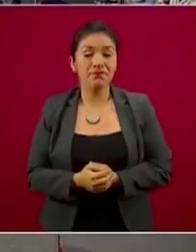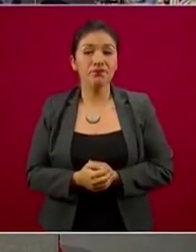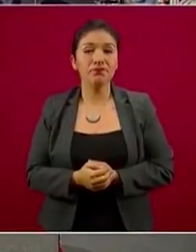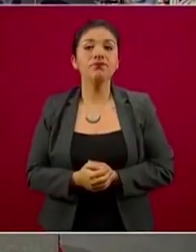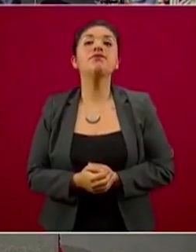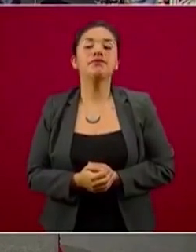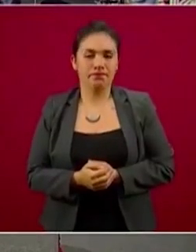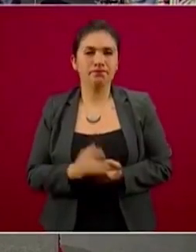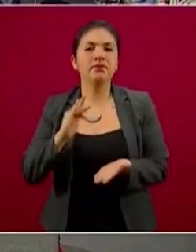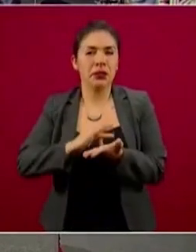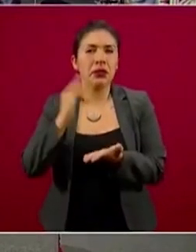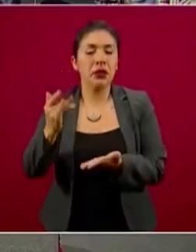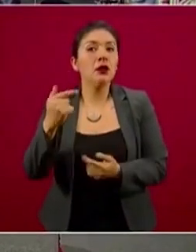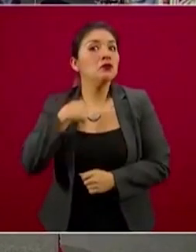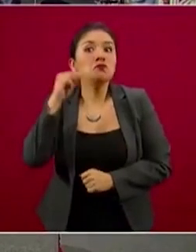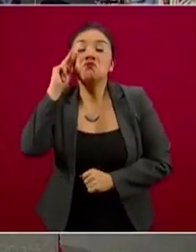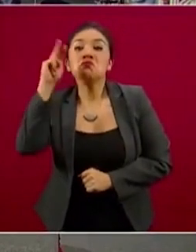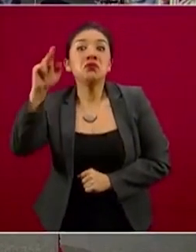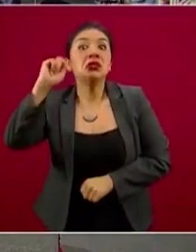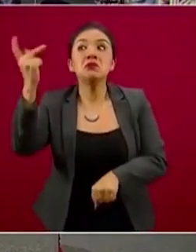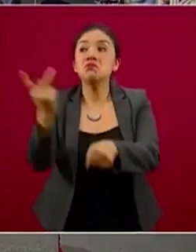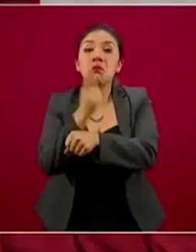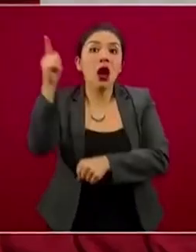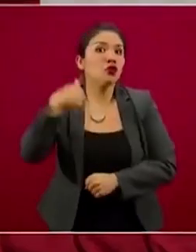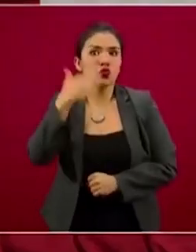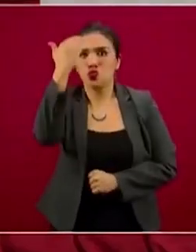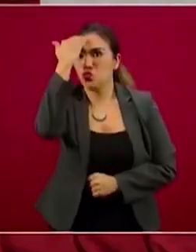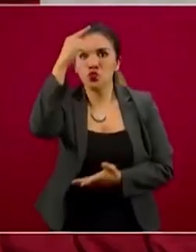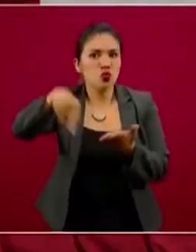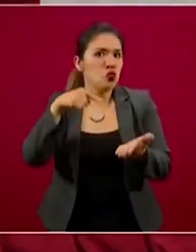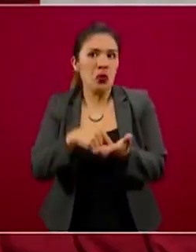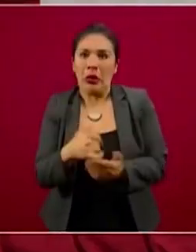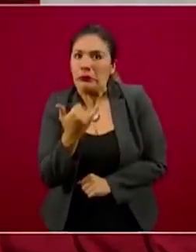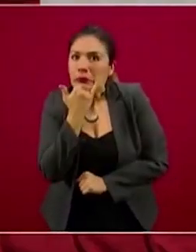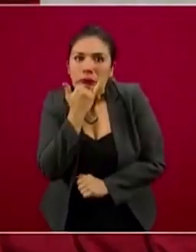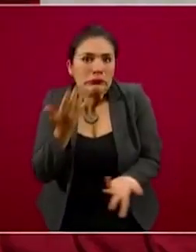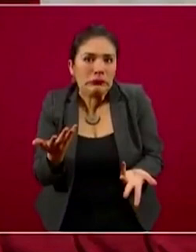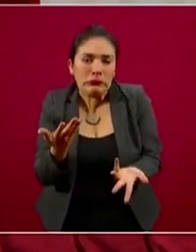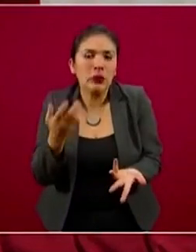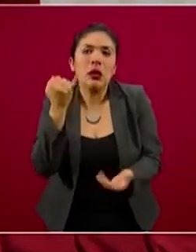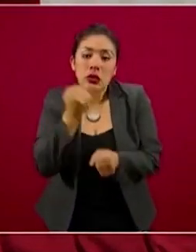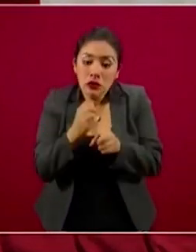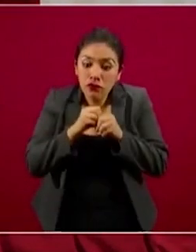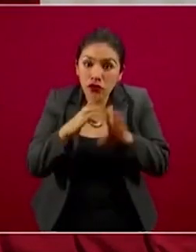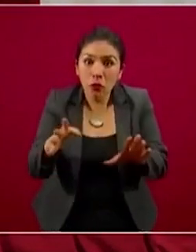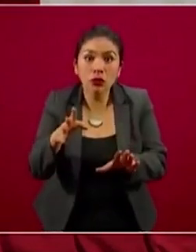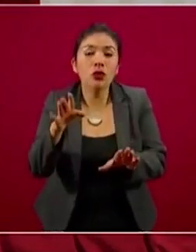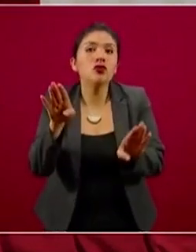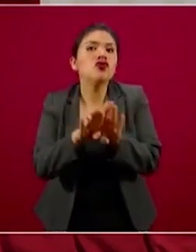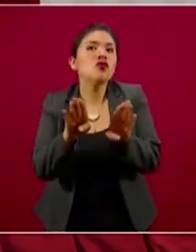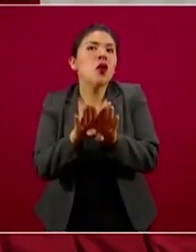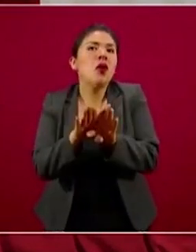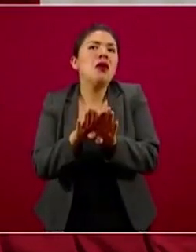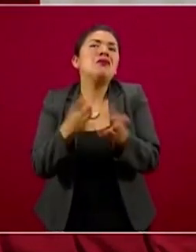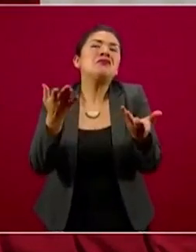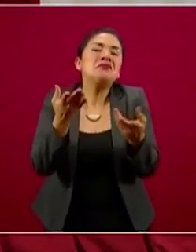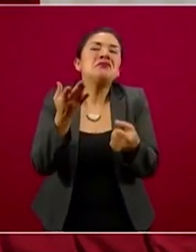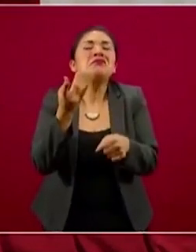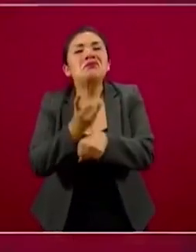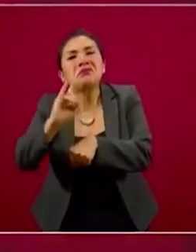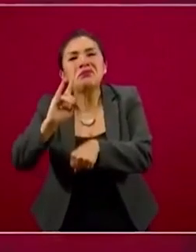Gracias. No sé qué está pasando en Chiconautla, no conozco tampoco la localidad, la información es demasiado vaga,